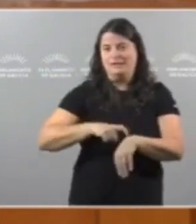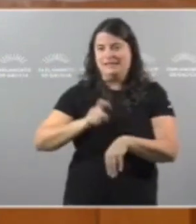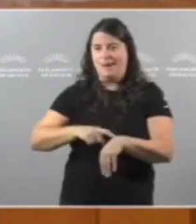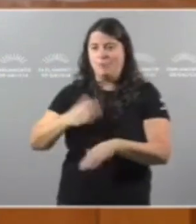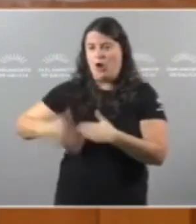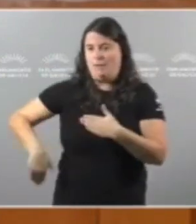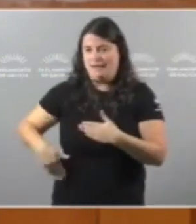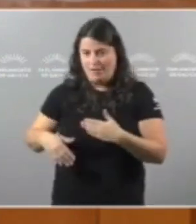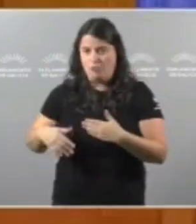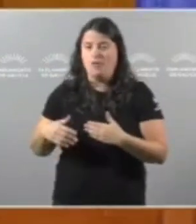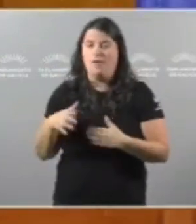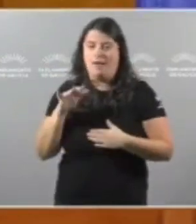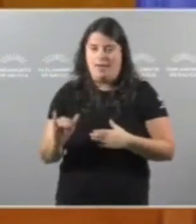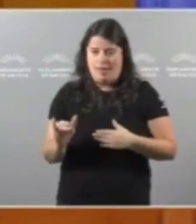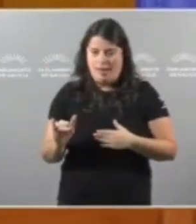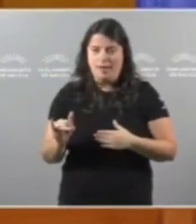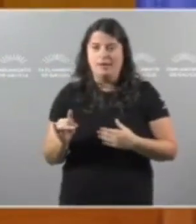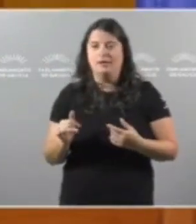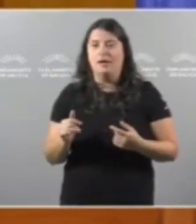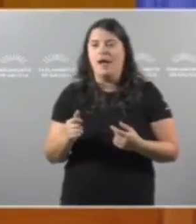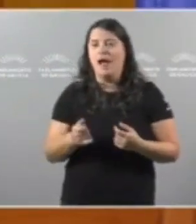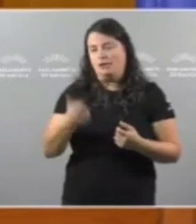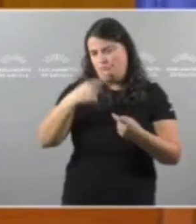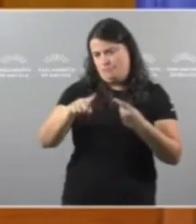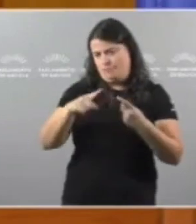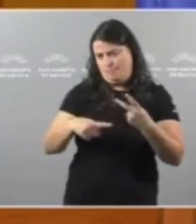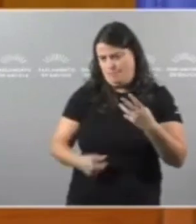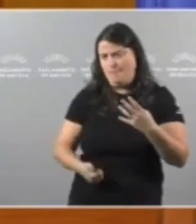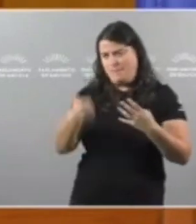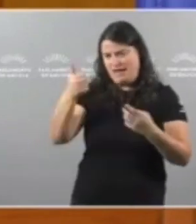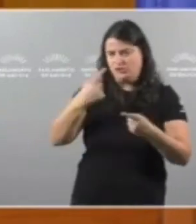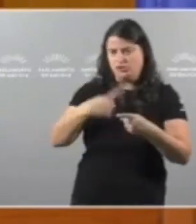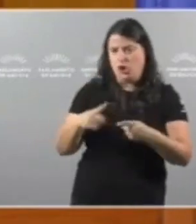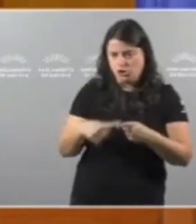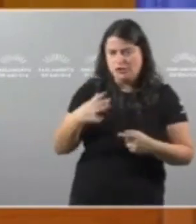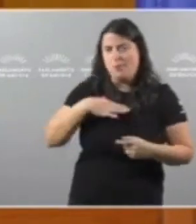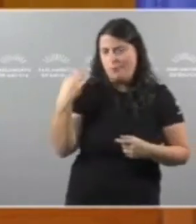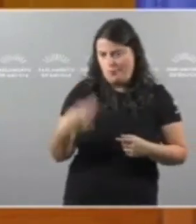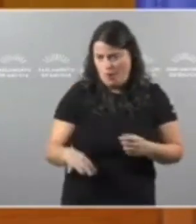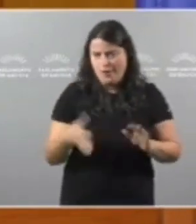Limitado E por o tanto Quedan moitas Máis cousas Que se poderían